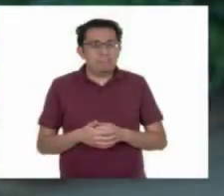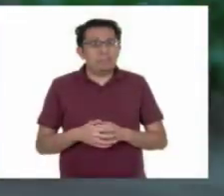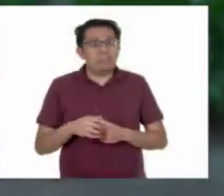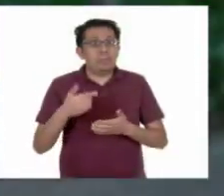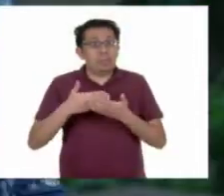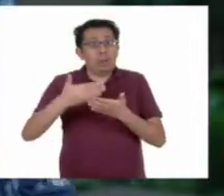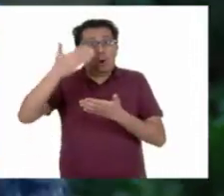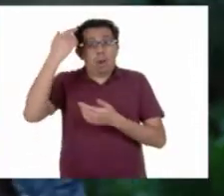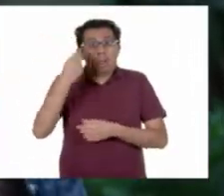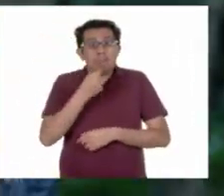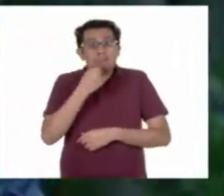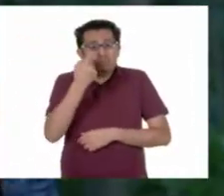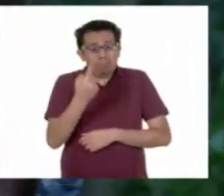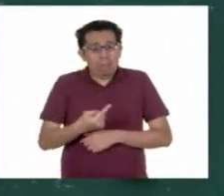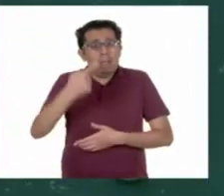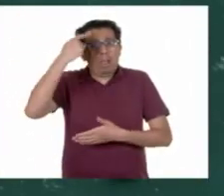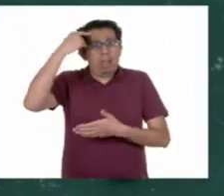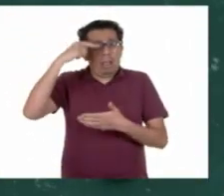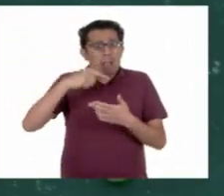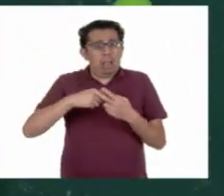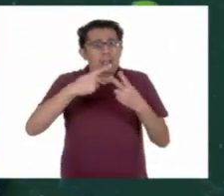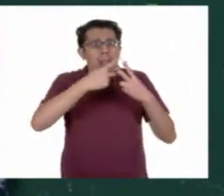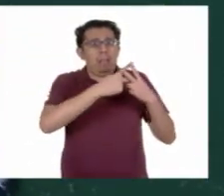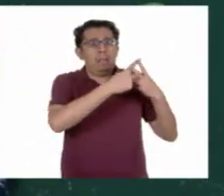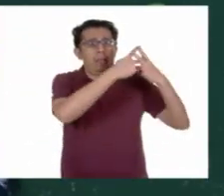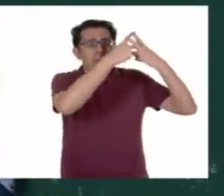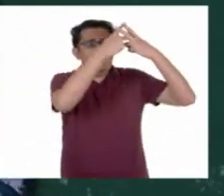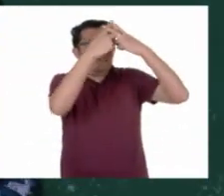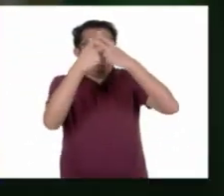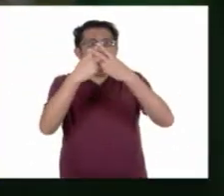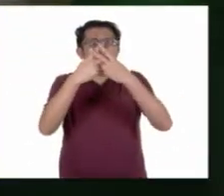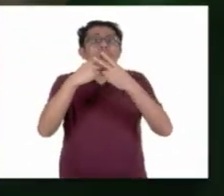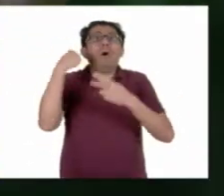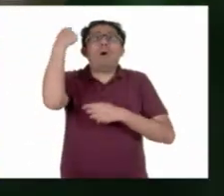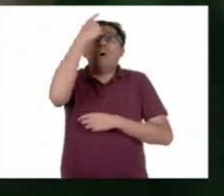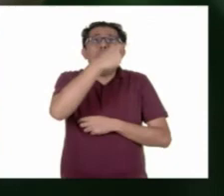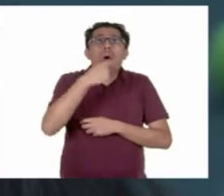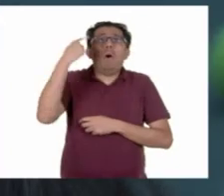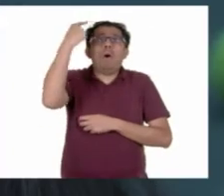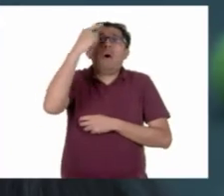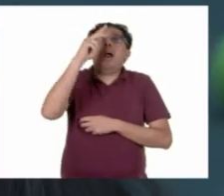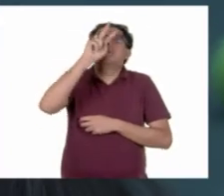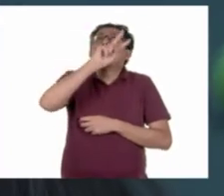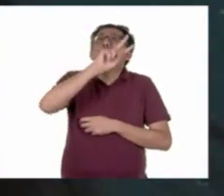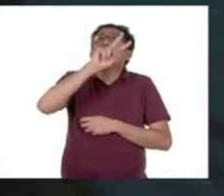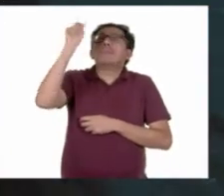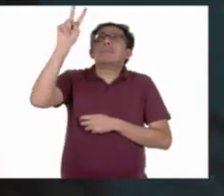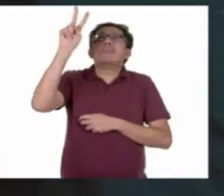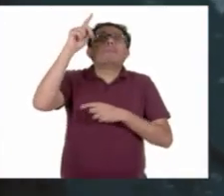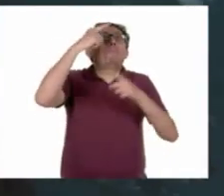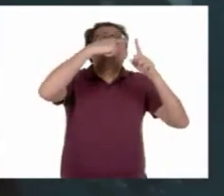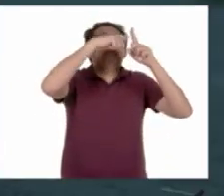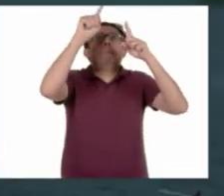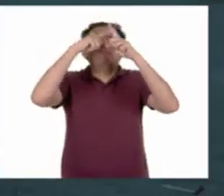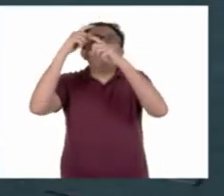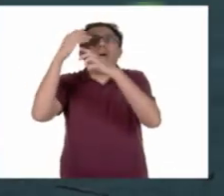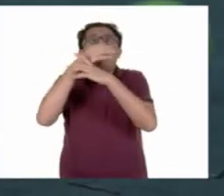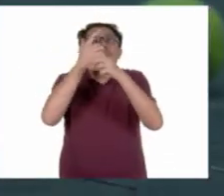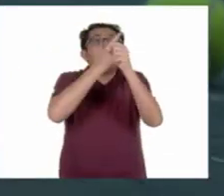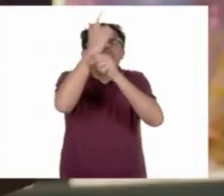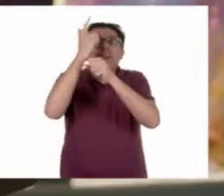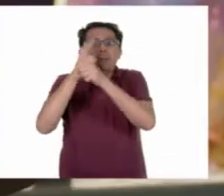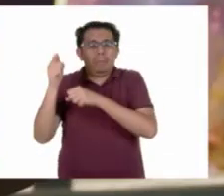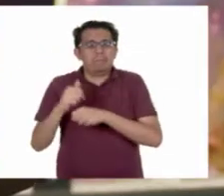Cuando era pequeña, creía que las estrellas serían mi pasión y pasaba horas viendo el espacio y todo lo que aún había por